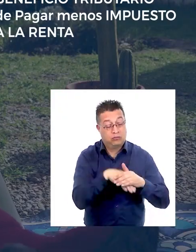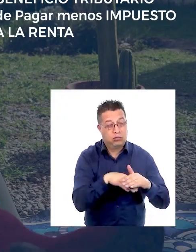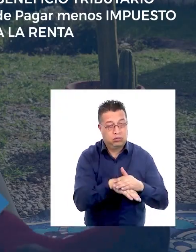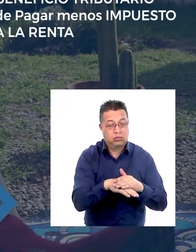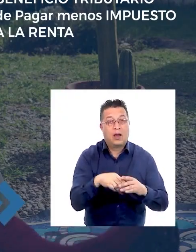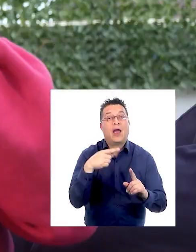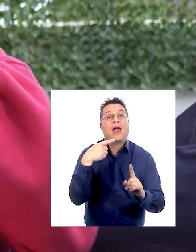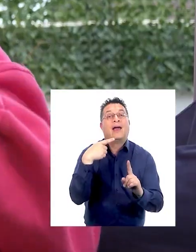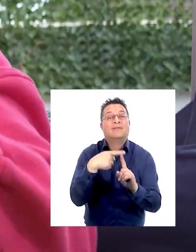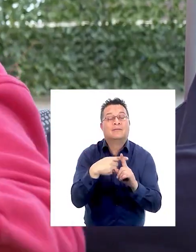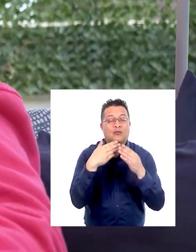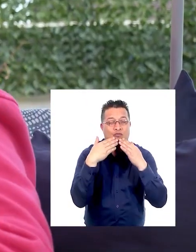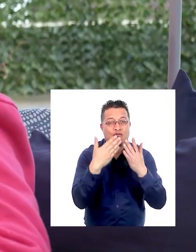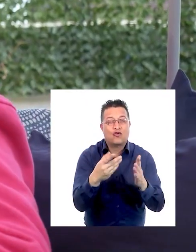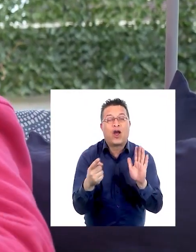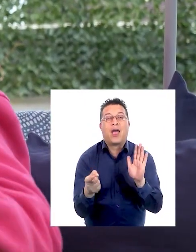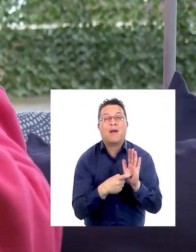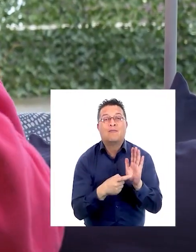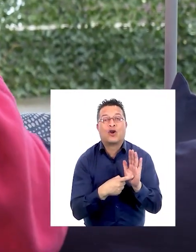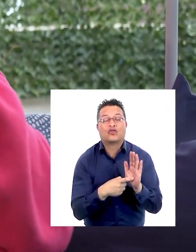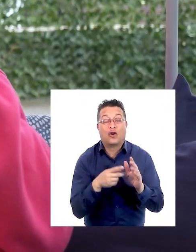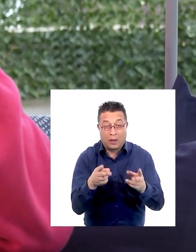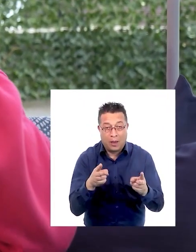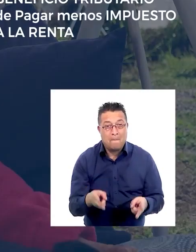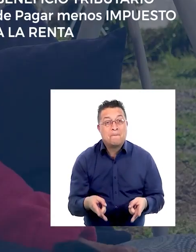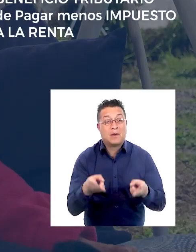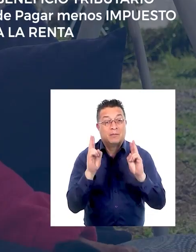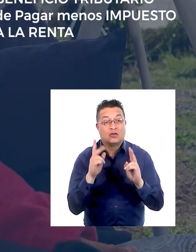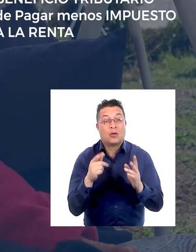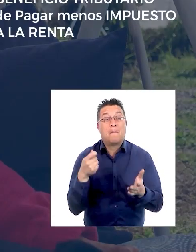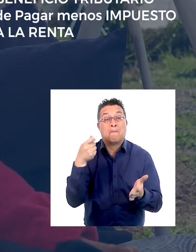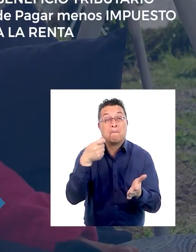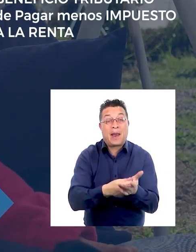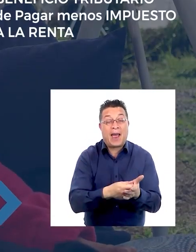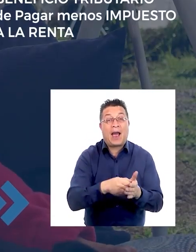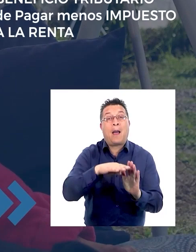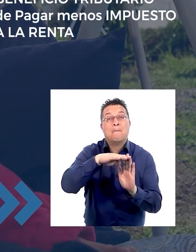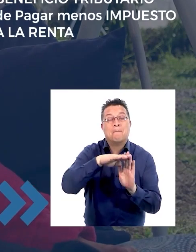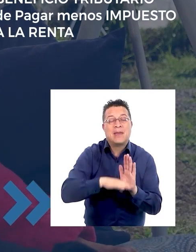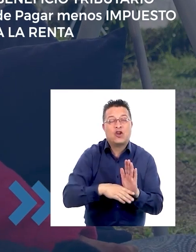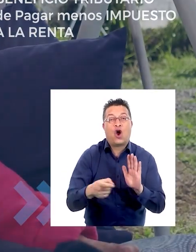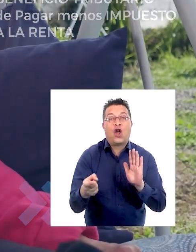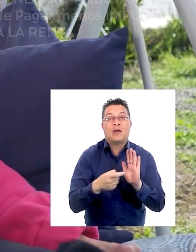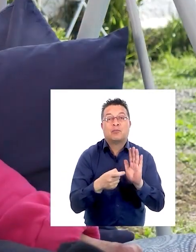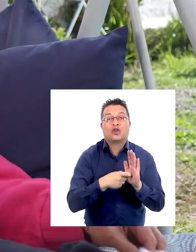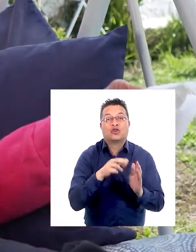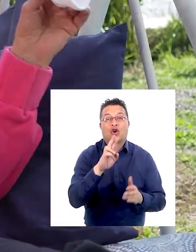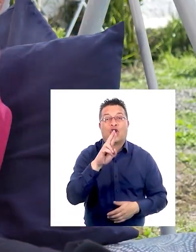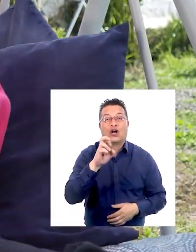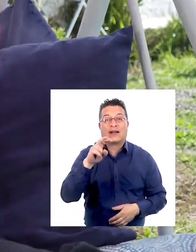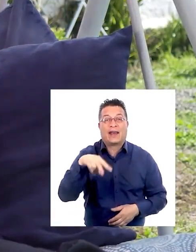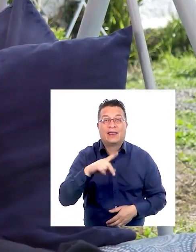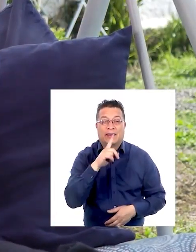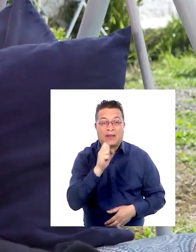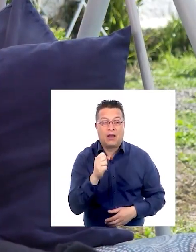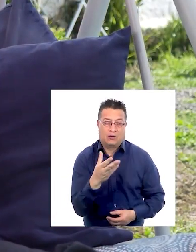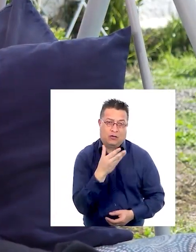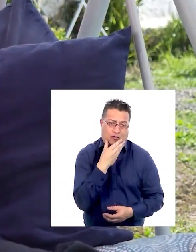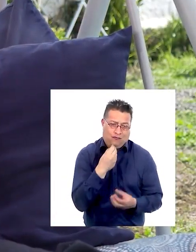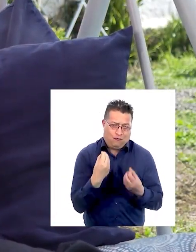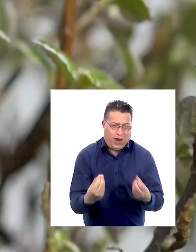tributario, chiquillos. Esto permite pagar menos impuesto a la renta. ¡Maravilloso!